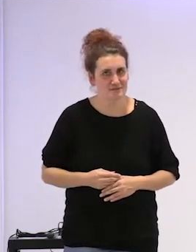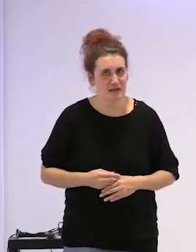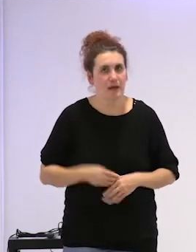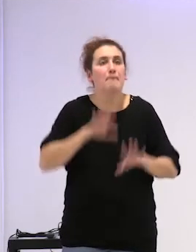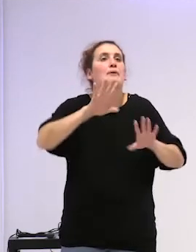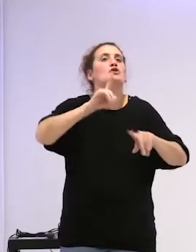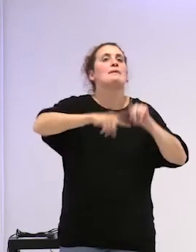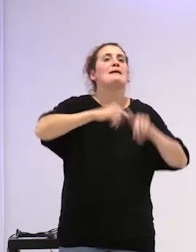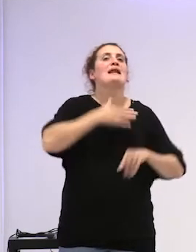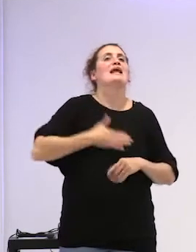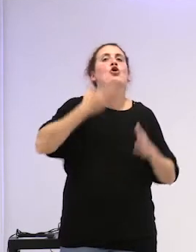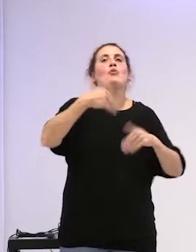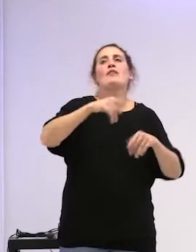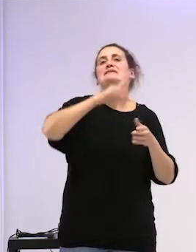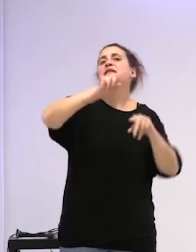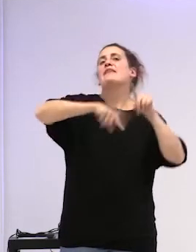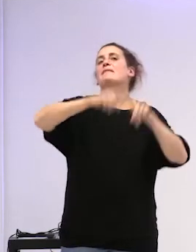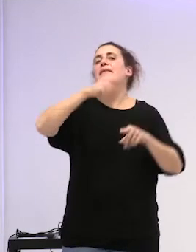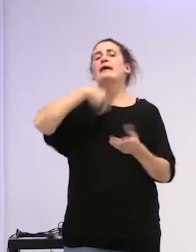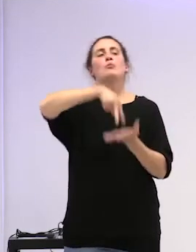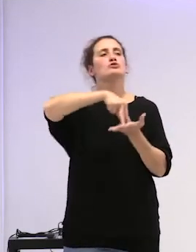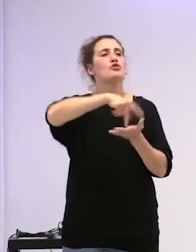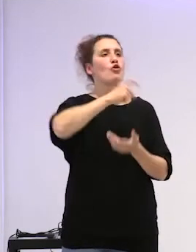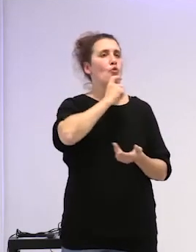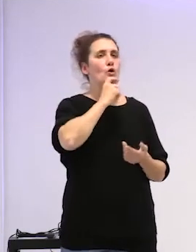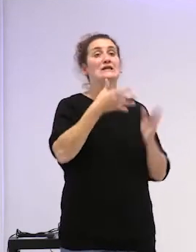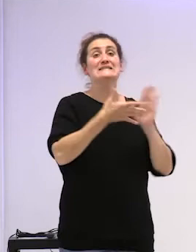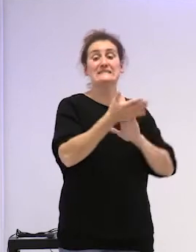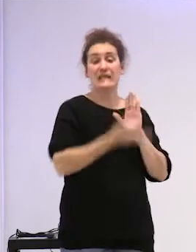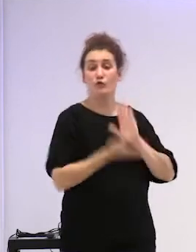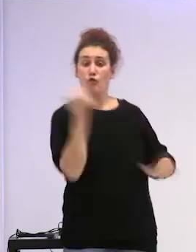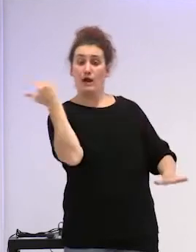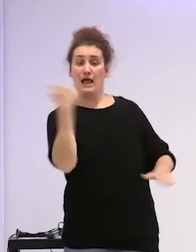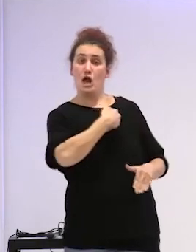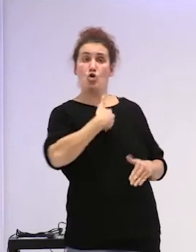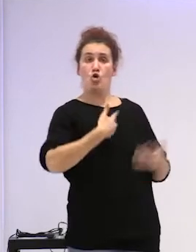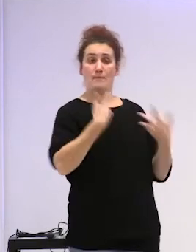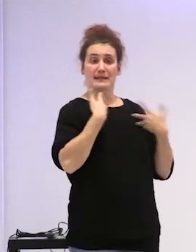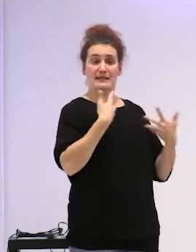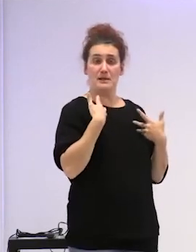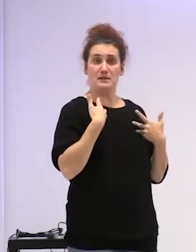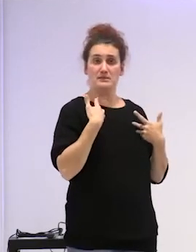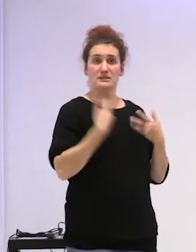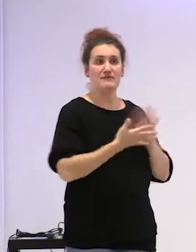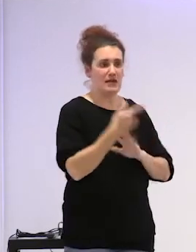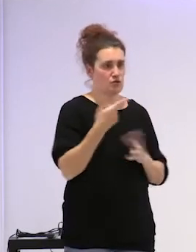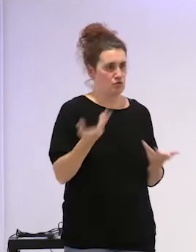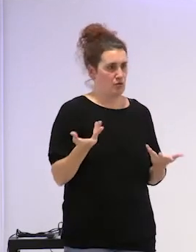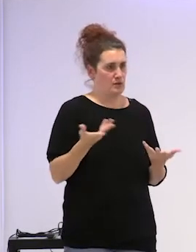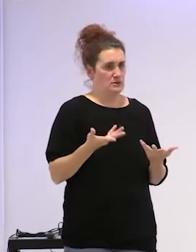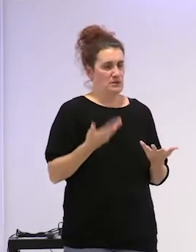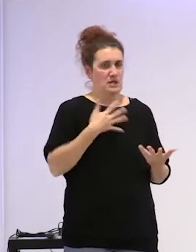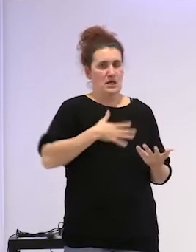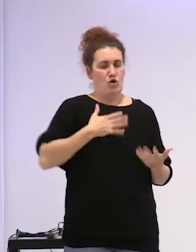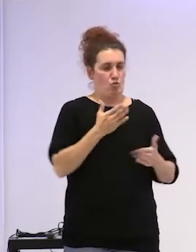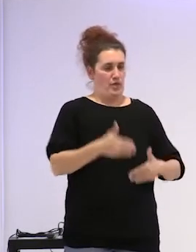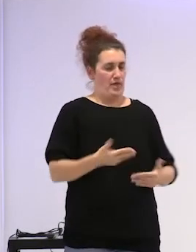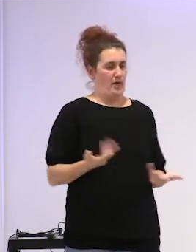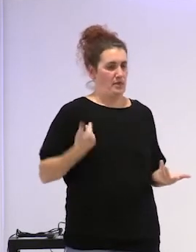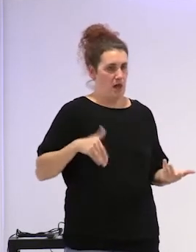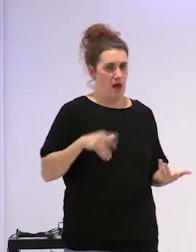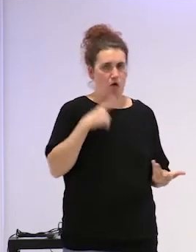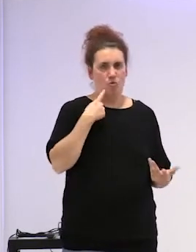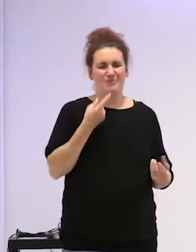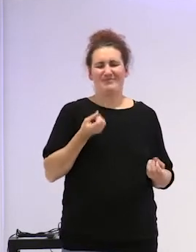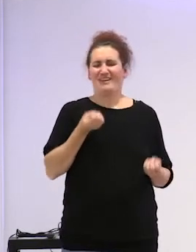posicionemos es decir si nos salimos de ese rol de víctima entonces la incomodidad es como ya es incómodo el